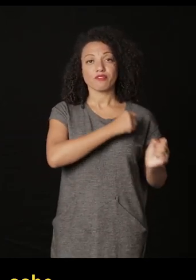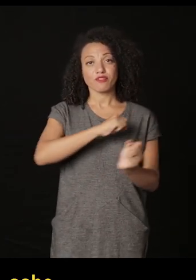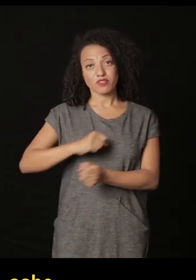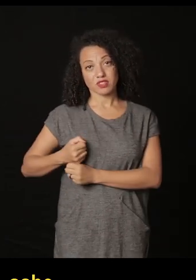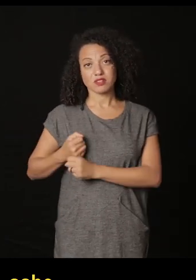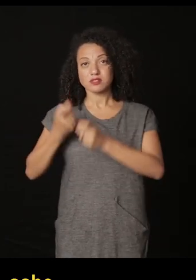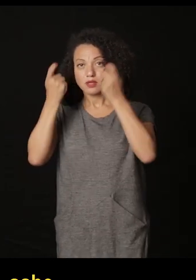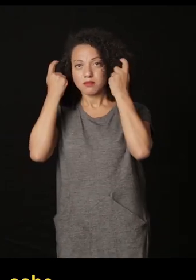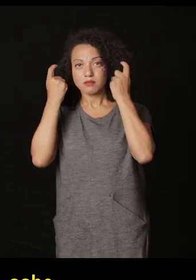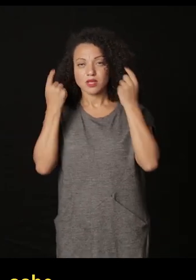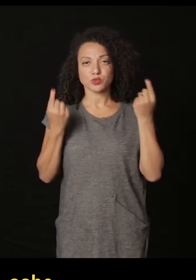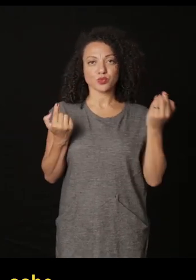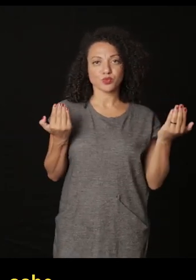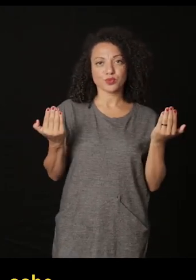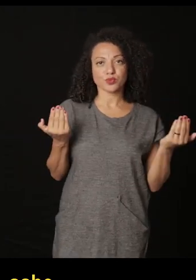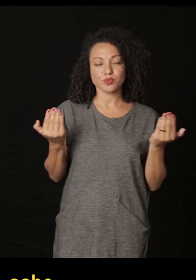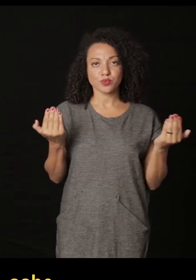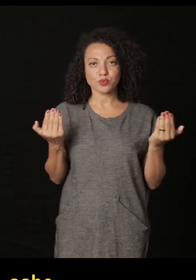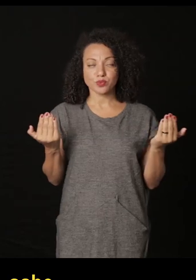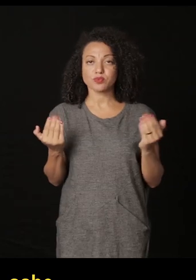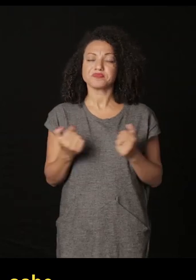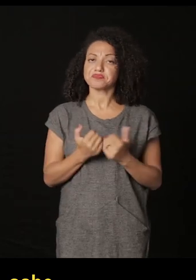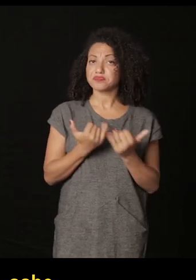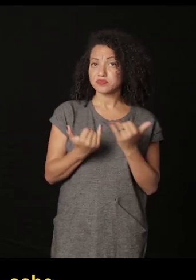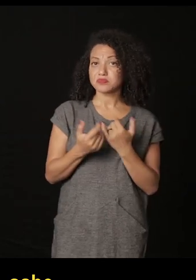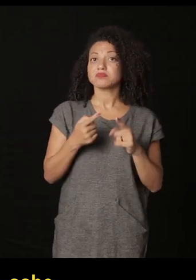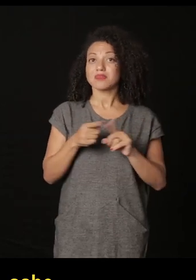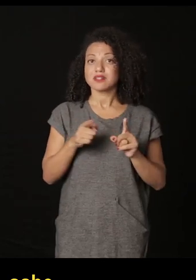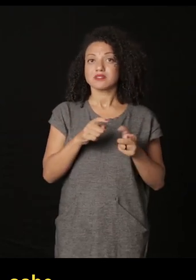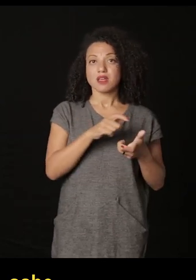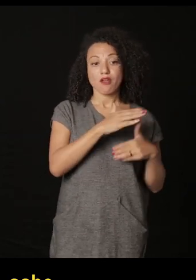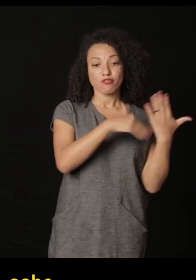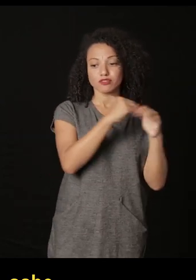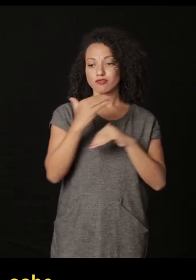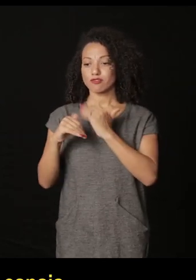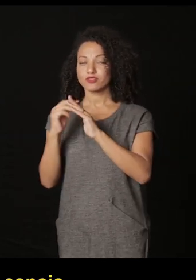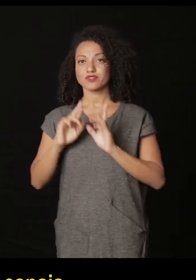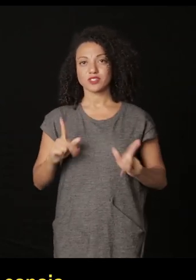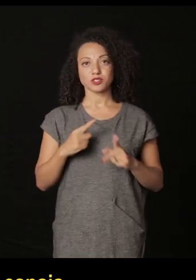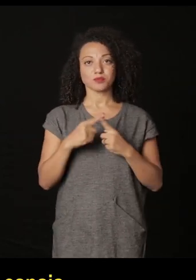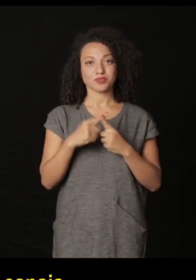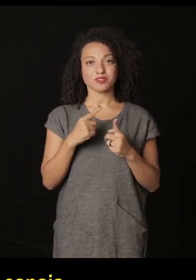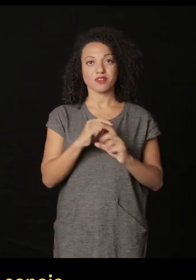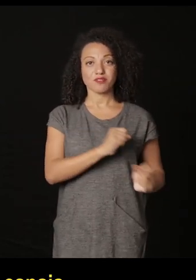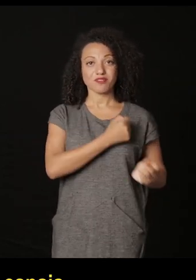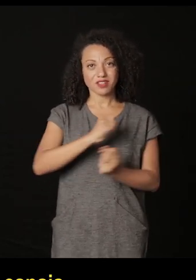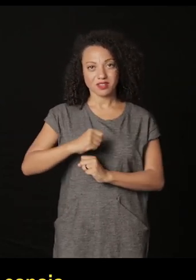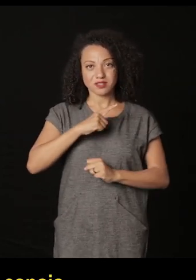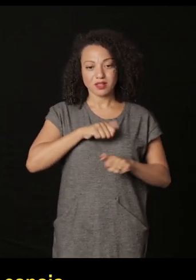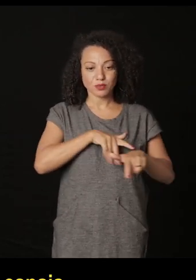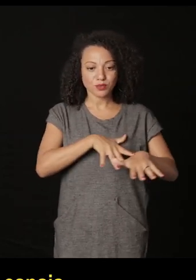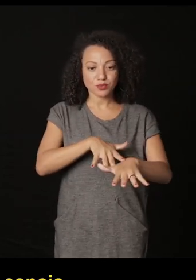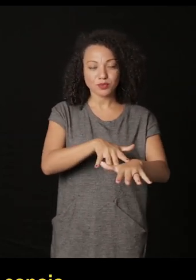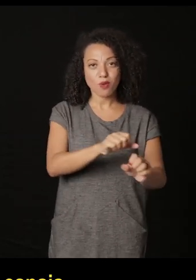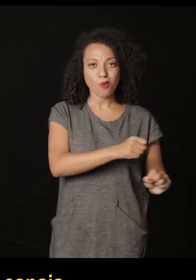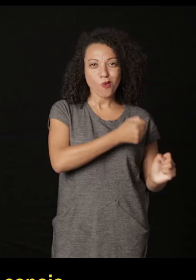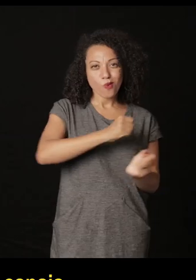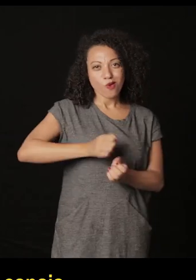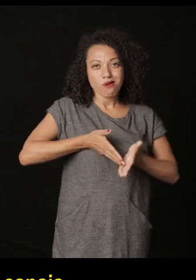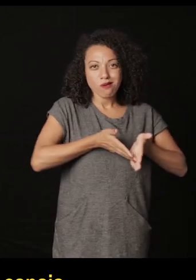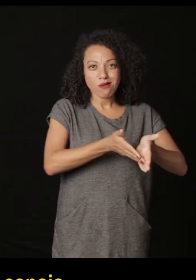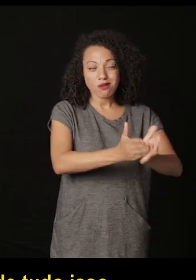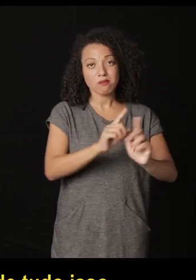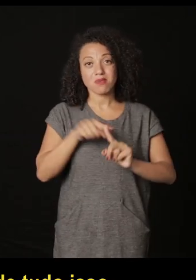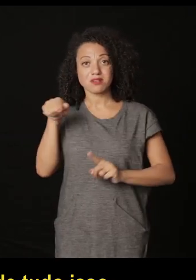México dos ciudades lacustres pero pues bueno diferentes en su evolución porque Venecia conservó los canales y nosotros los